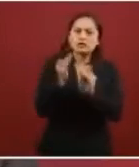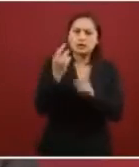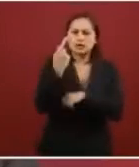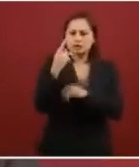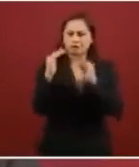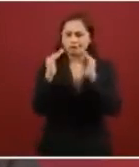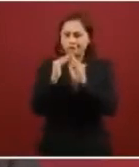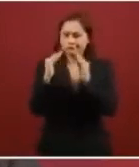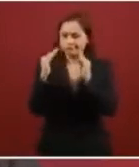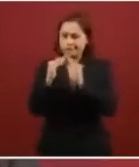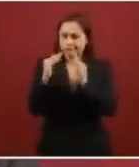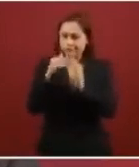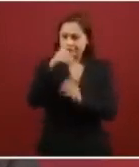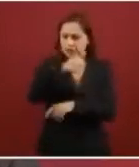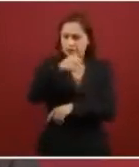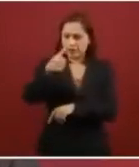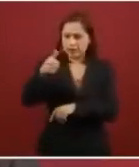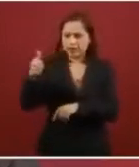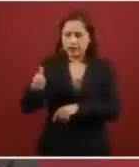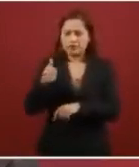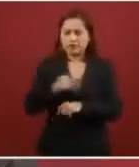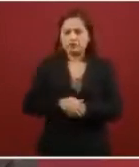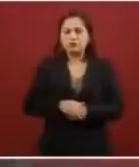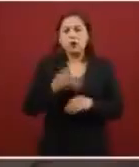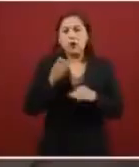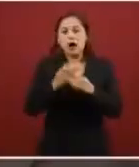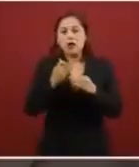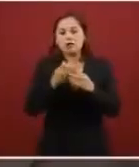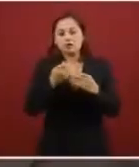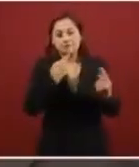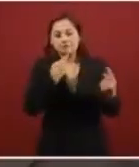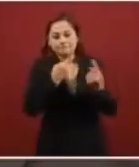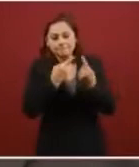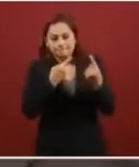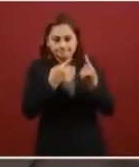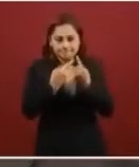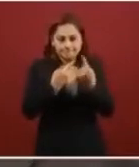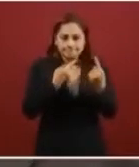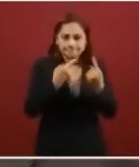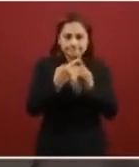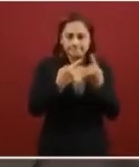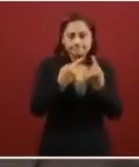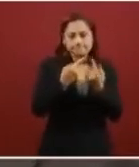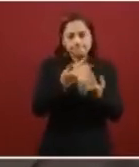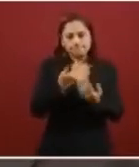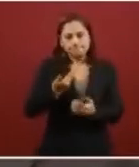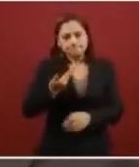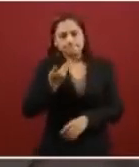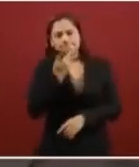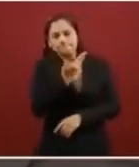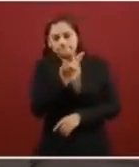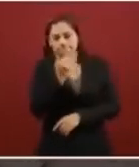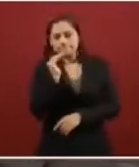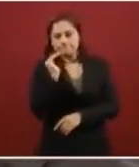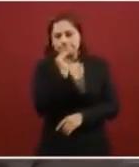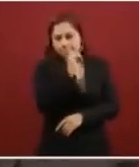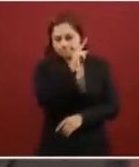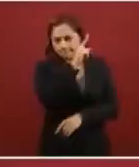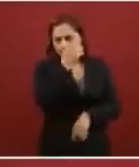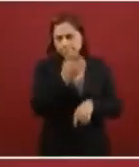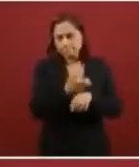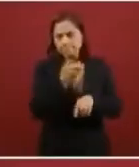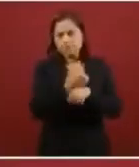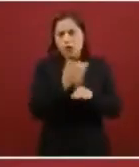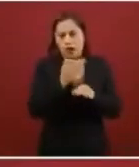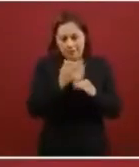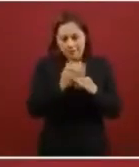Eso está ahora en proceso de discusión y de demanda de exigencia por parte de México para